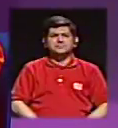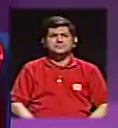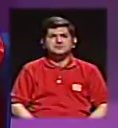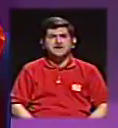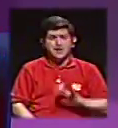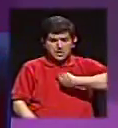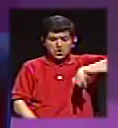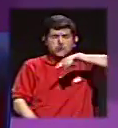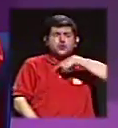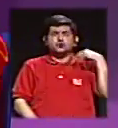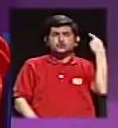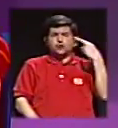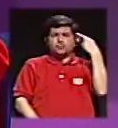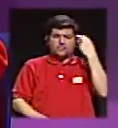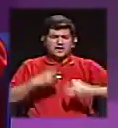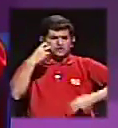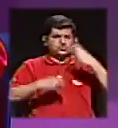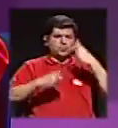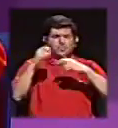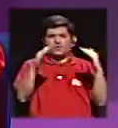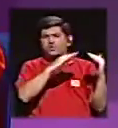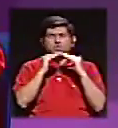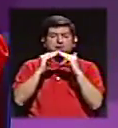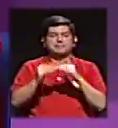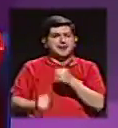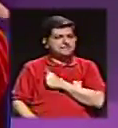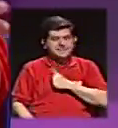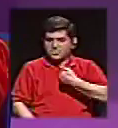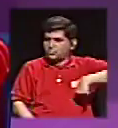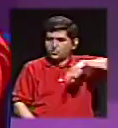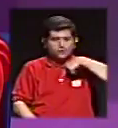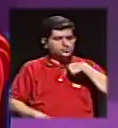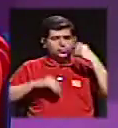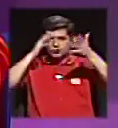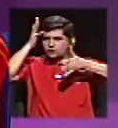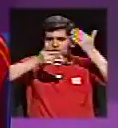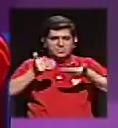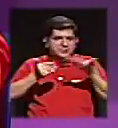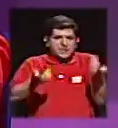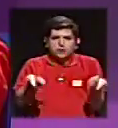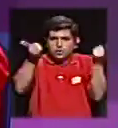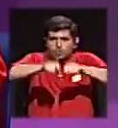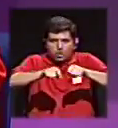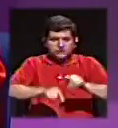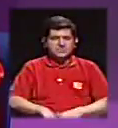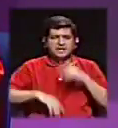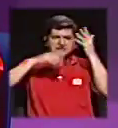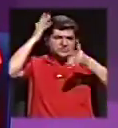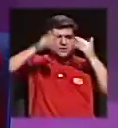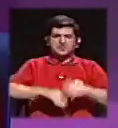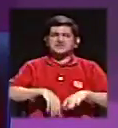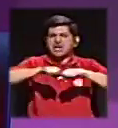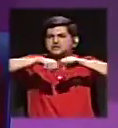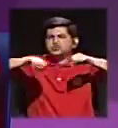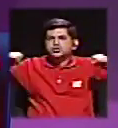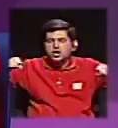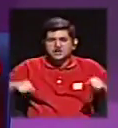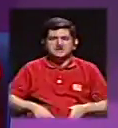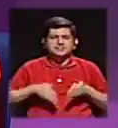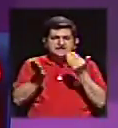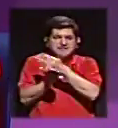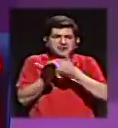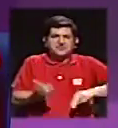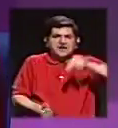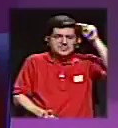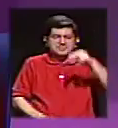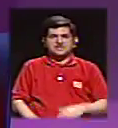los que causamos ese malestar en la población. No, perdón, nosotros no inventamos las cosas que pasan. No inventamos los chorizos, la trocha, no